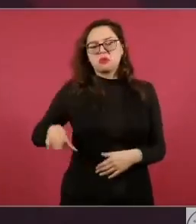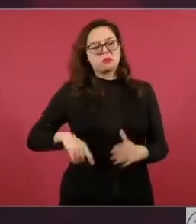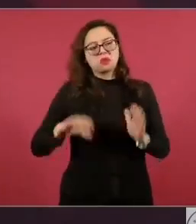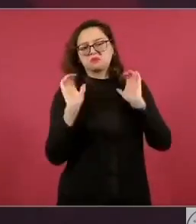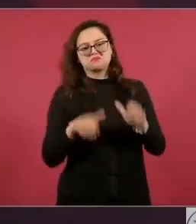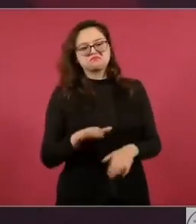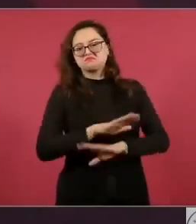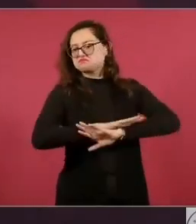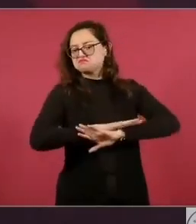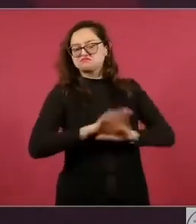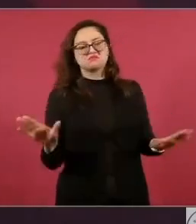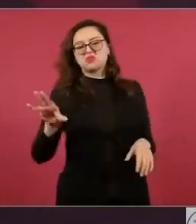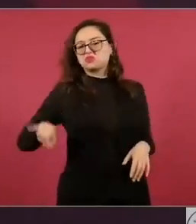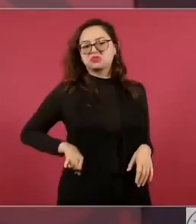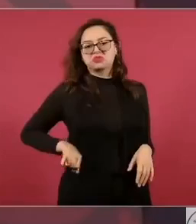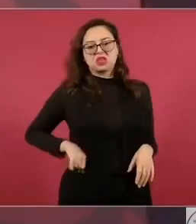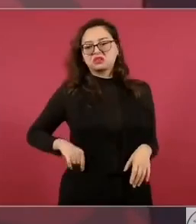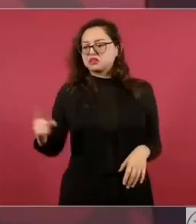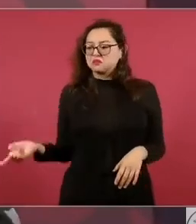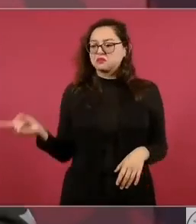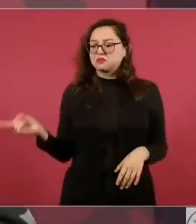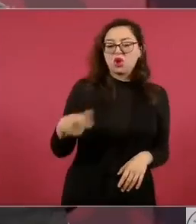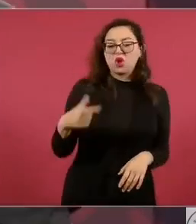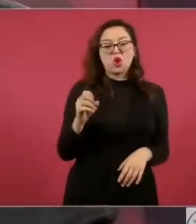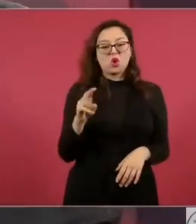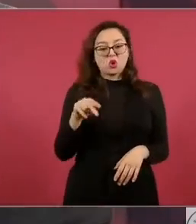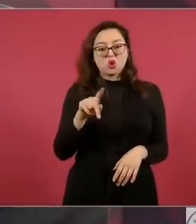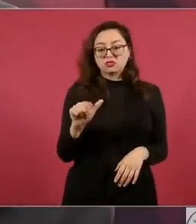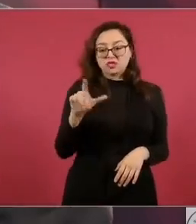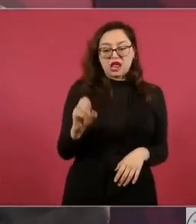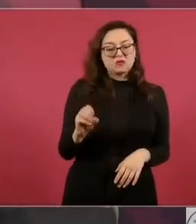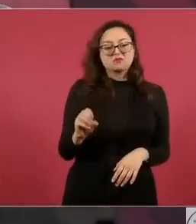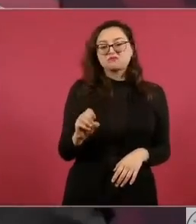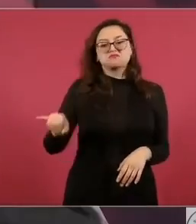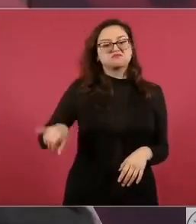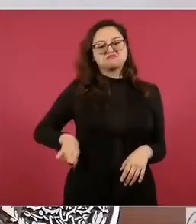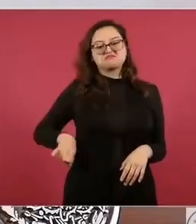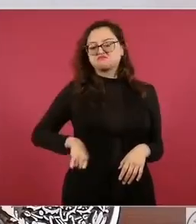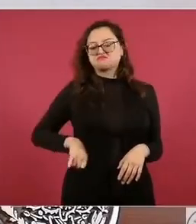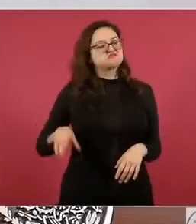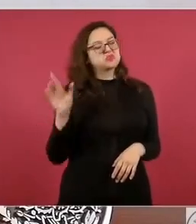Gonzalo tampoco, Andrés sí, pero no en el gobierno.